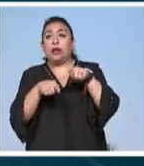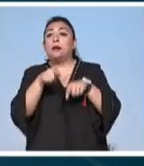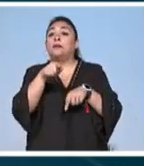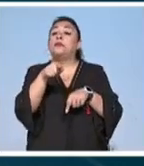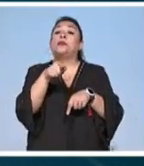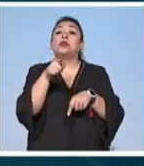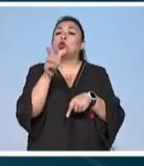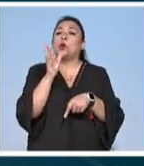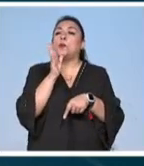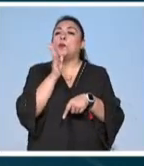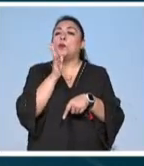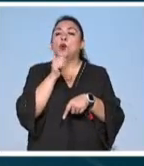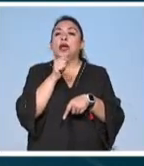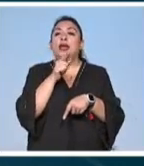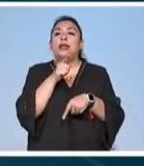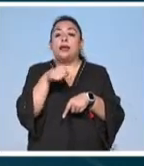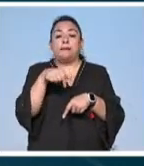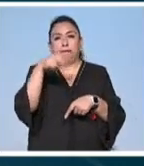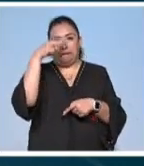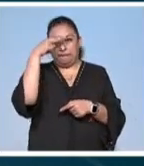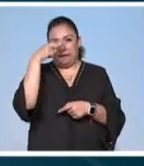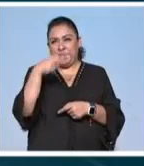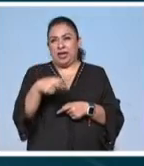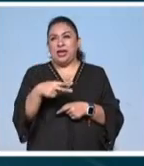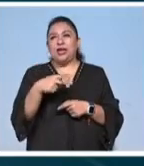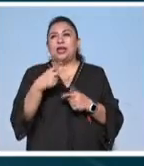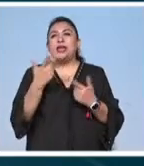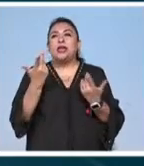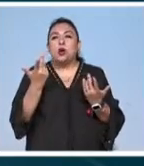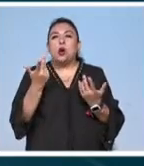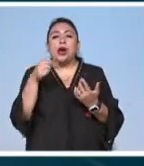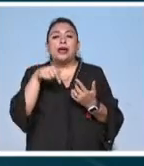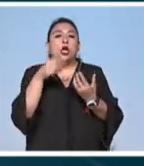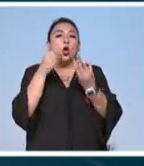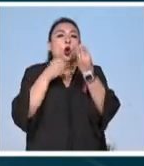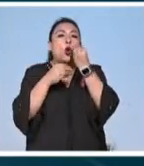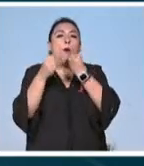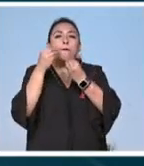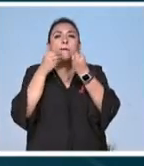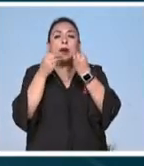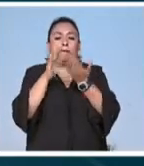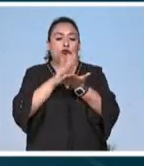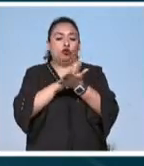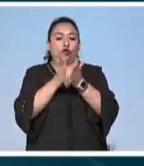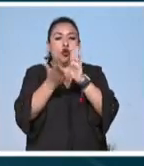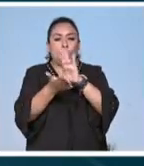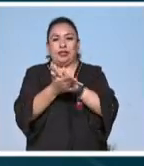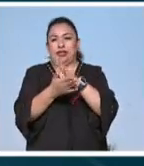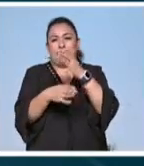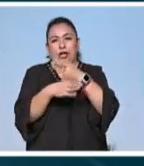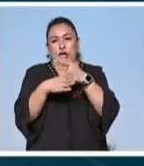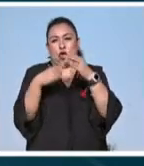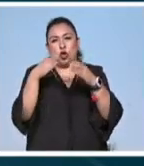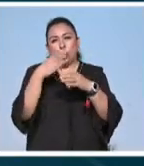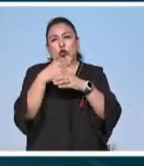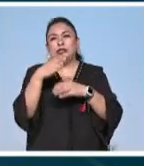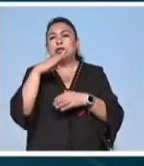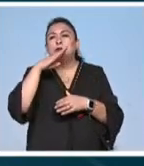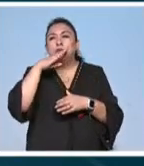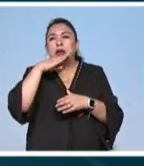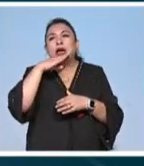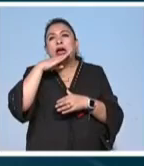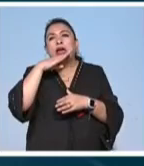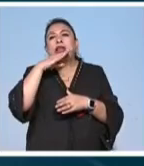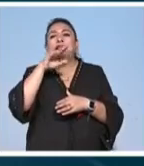que no se permitirá que en méxico comamos en nuestras tortillas y en los productos niestamalizados